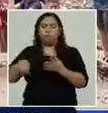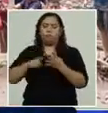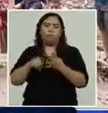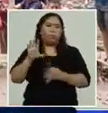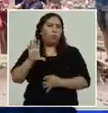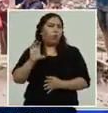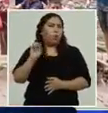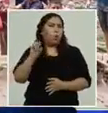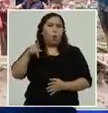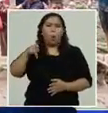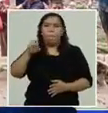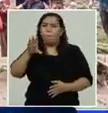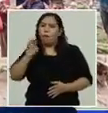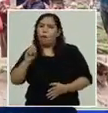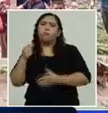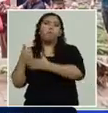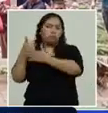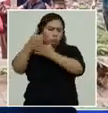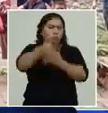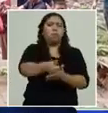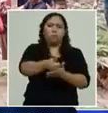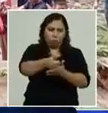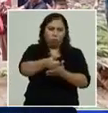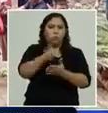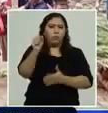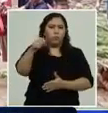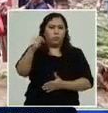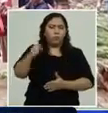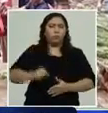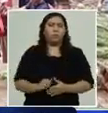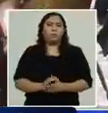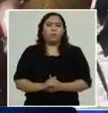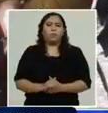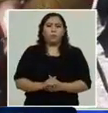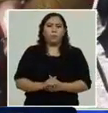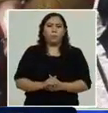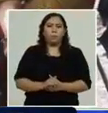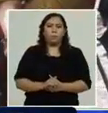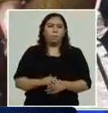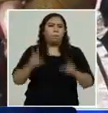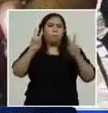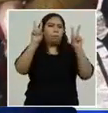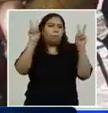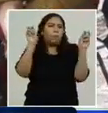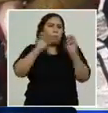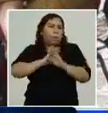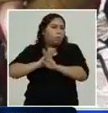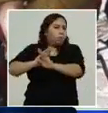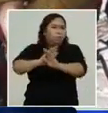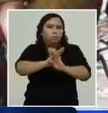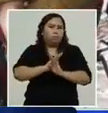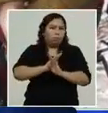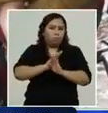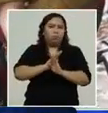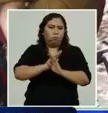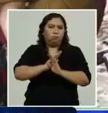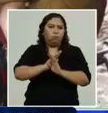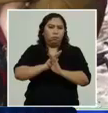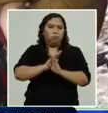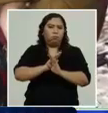el asesoramiento y la presencia técnica más los temas de seguridad y con todos los mecanismos